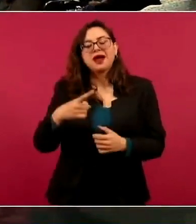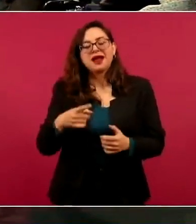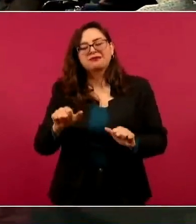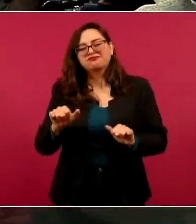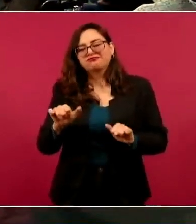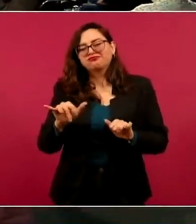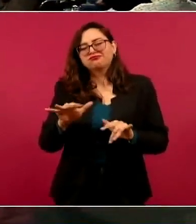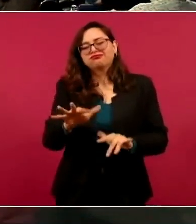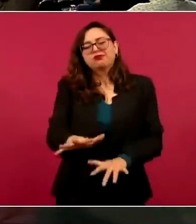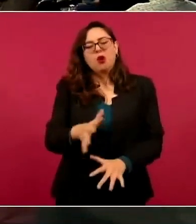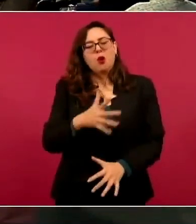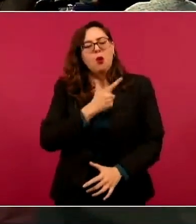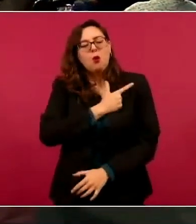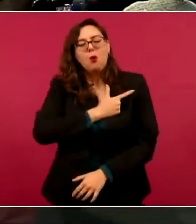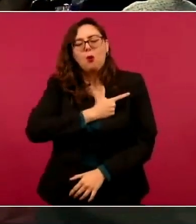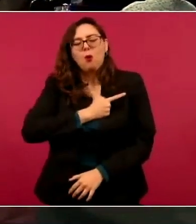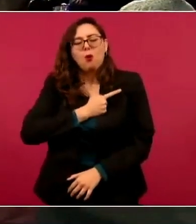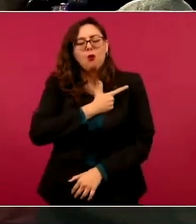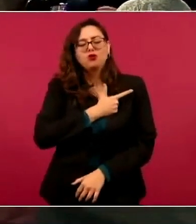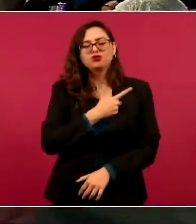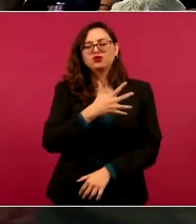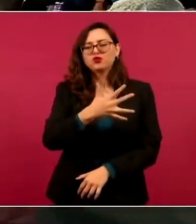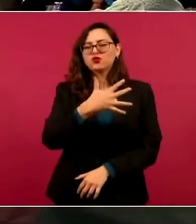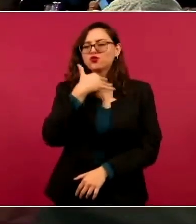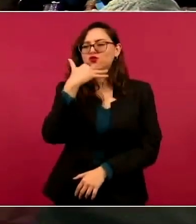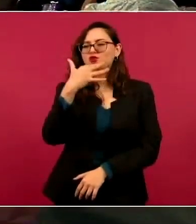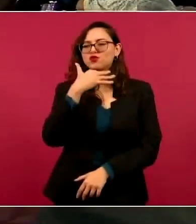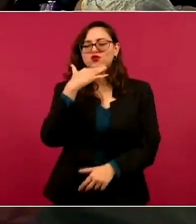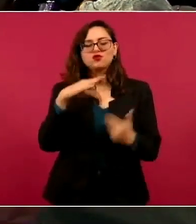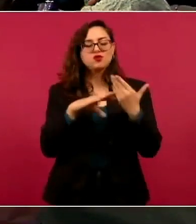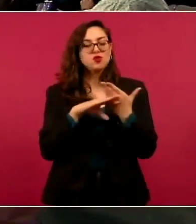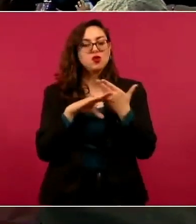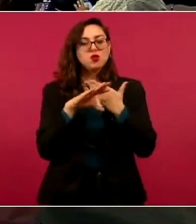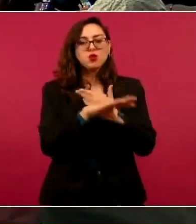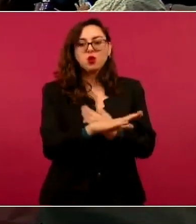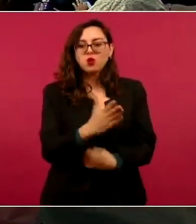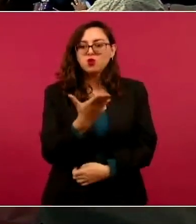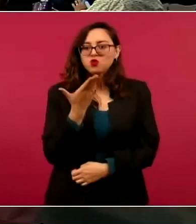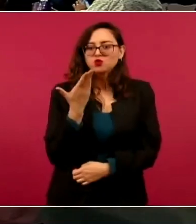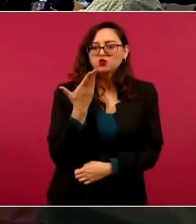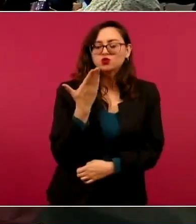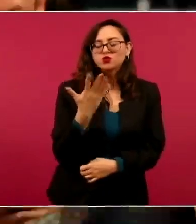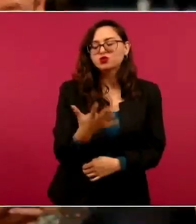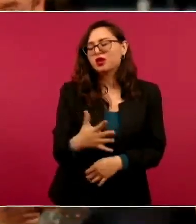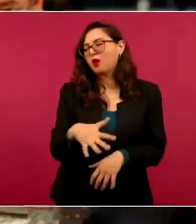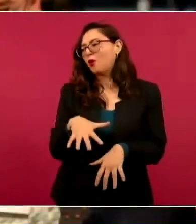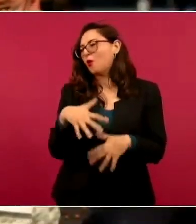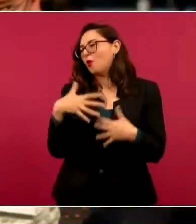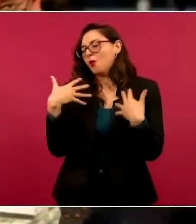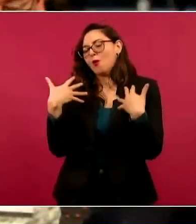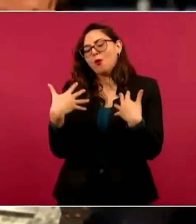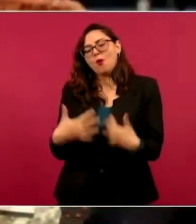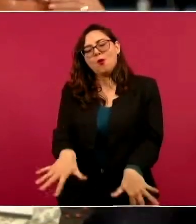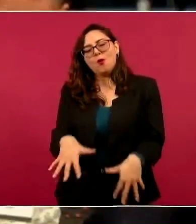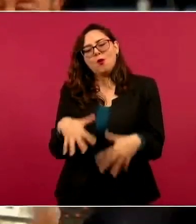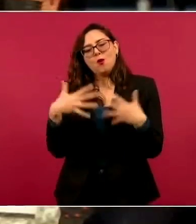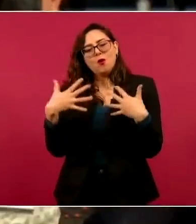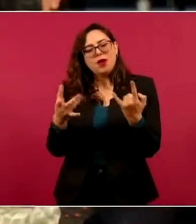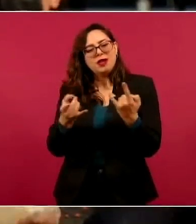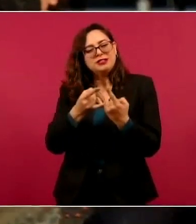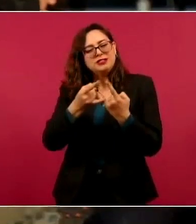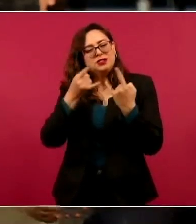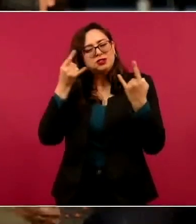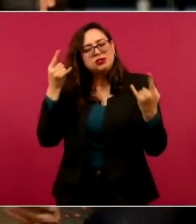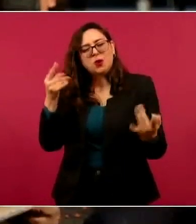impunidad. Con esta mega marcha usted pasará a la historia como un verdadero estadista y con la postura que